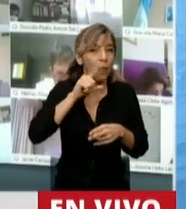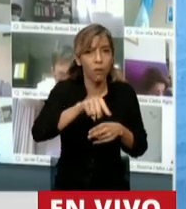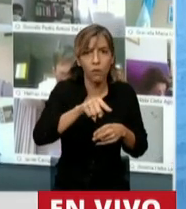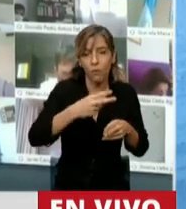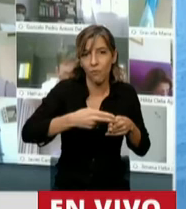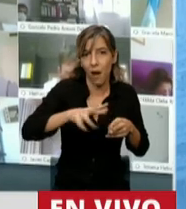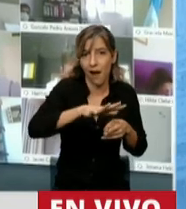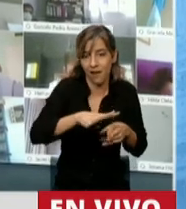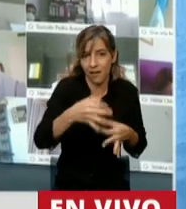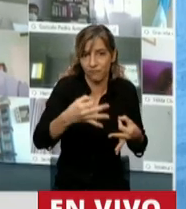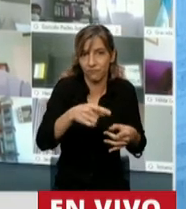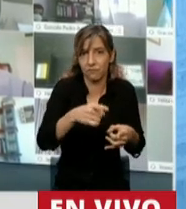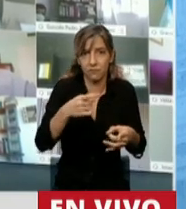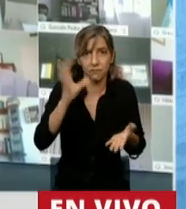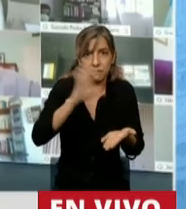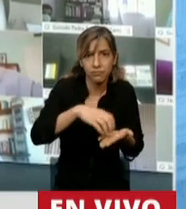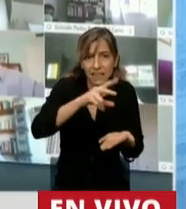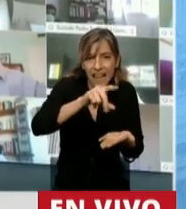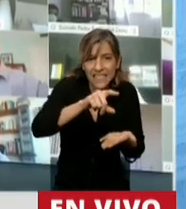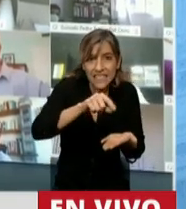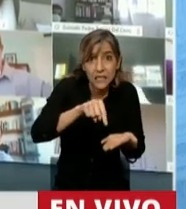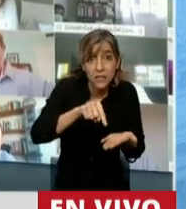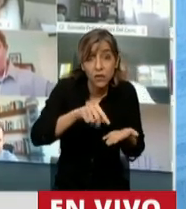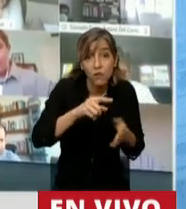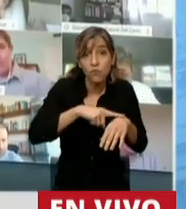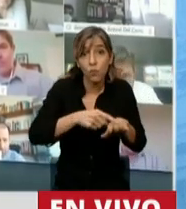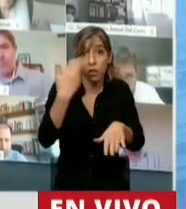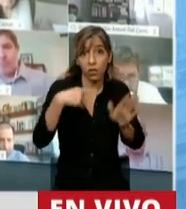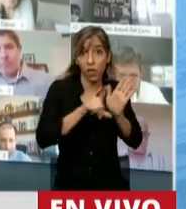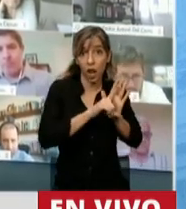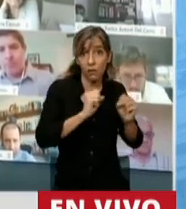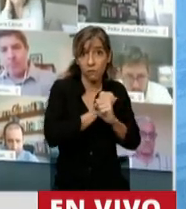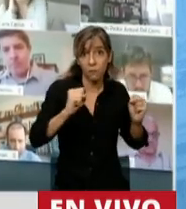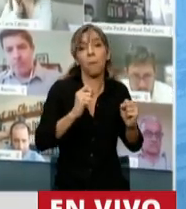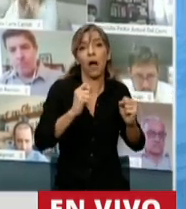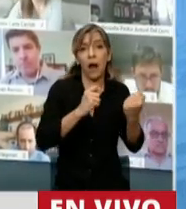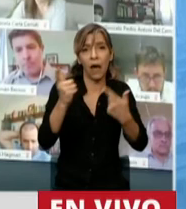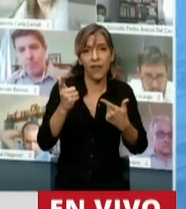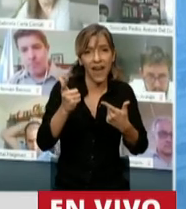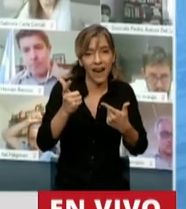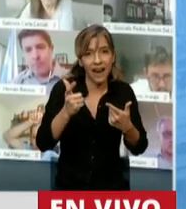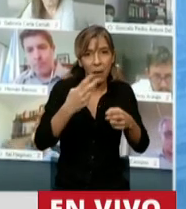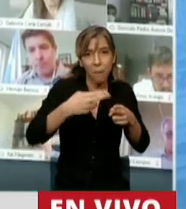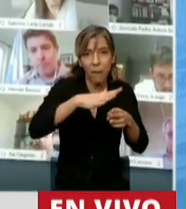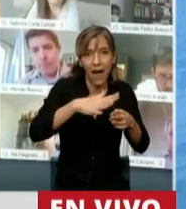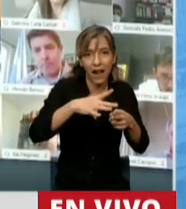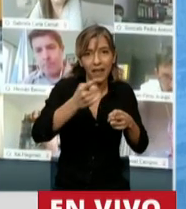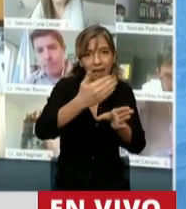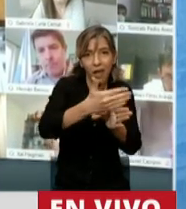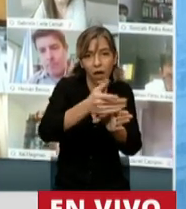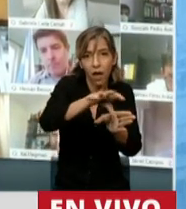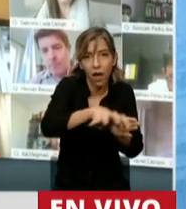Y la ley había sido aprobada para que finalmente se le ceda un predio del parque y gracias a la tarea de muchos